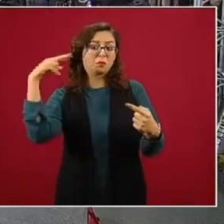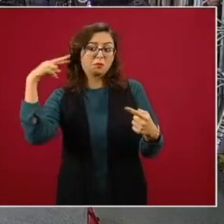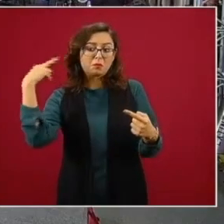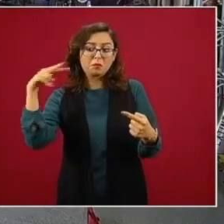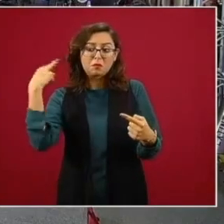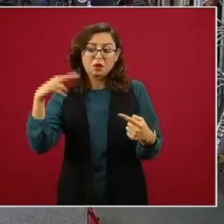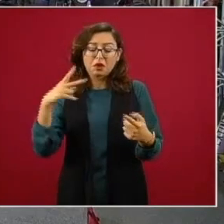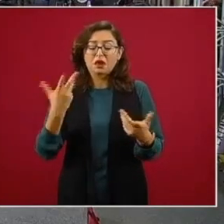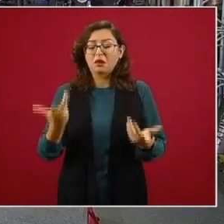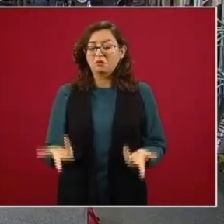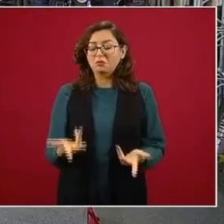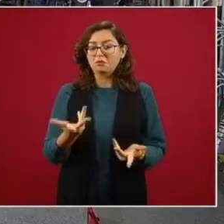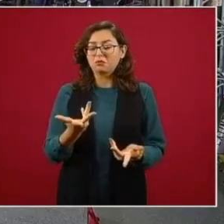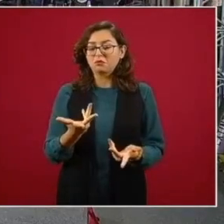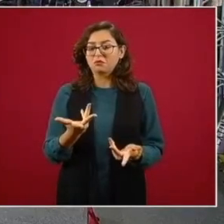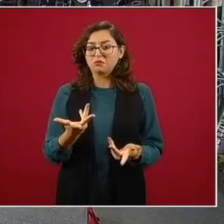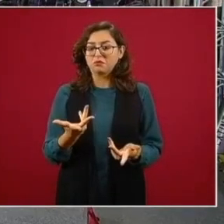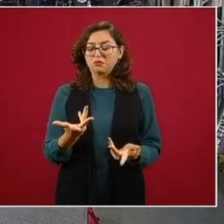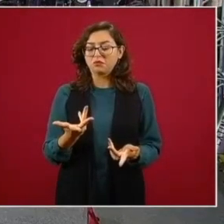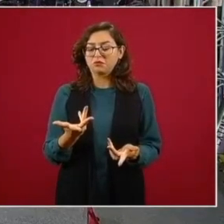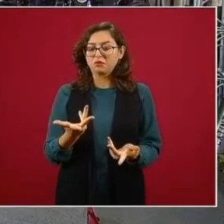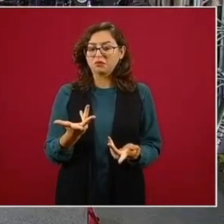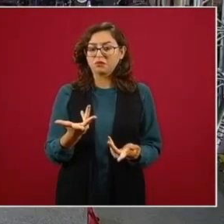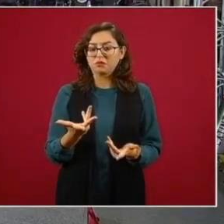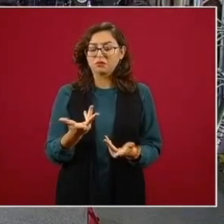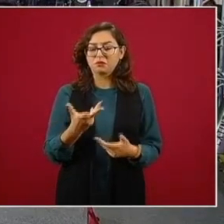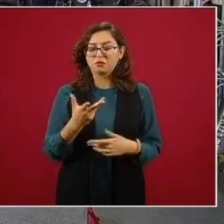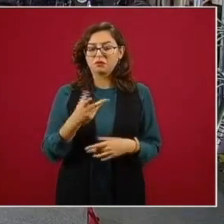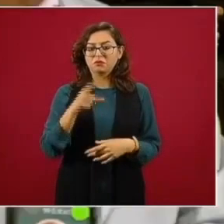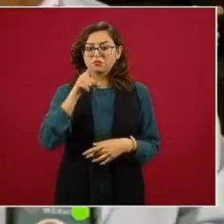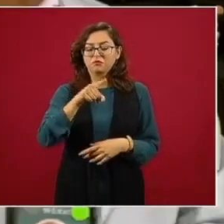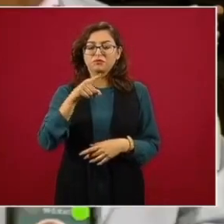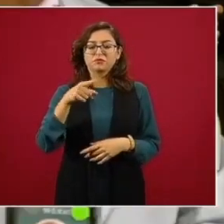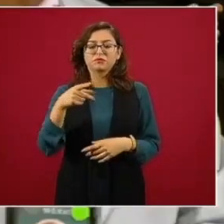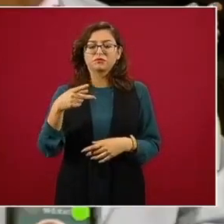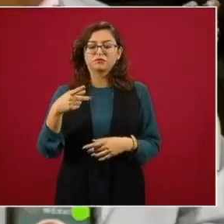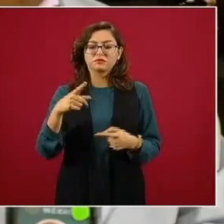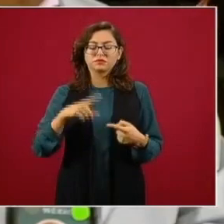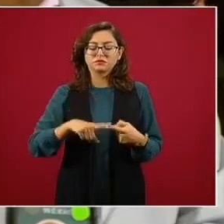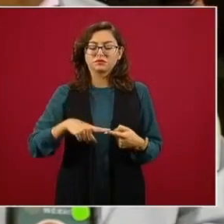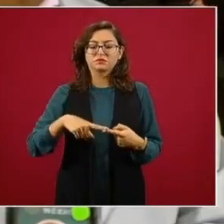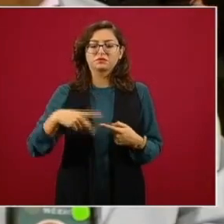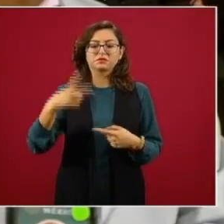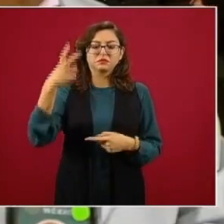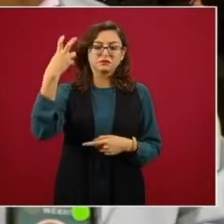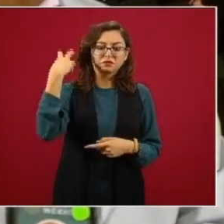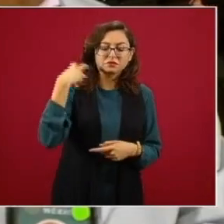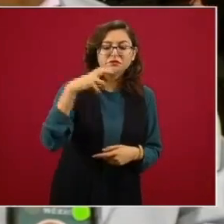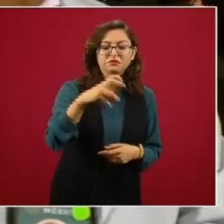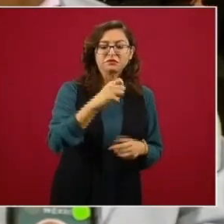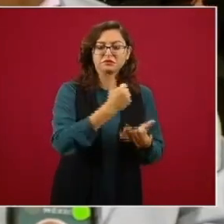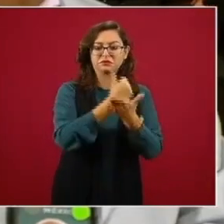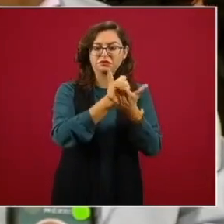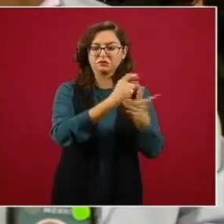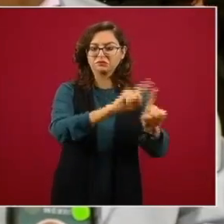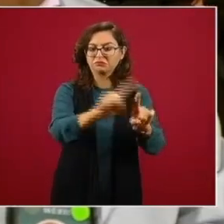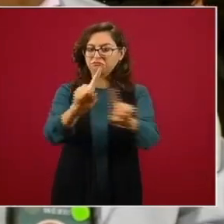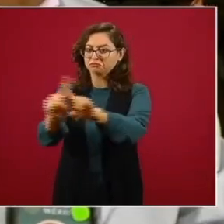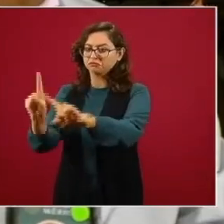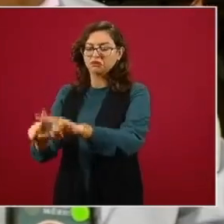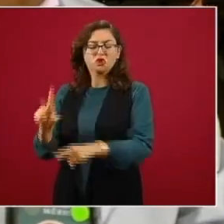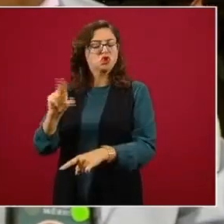a por ejemplo evitar viajar a Guatzacoalcos a Veracruz capital y a Jalapa